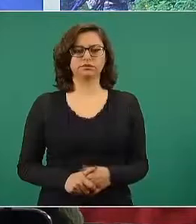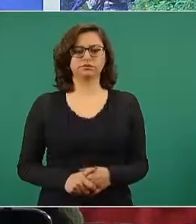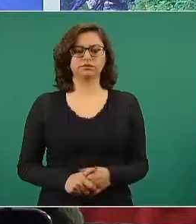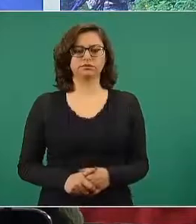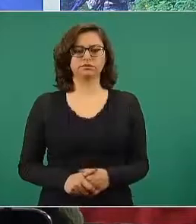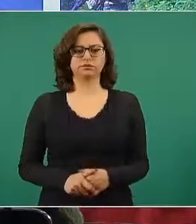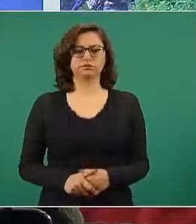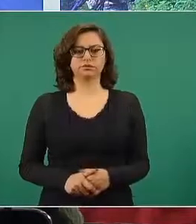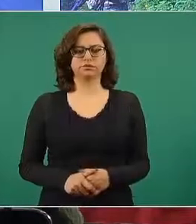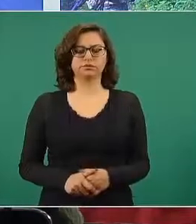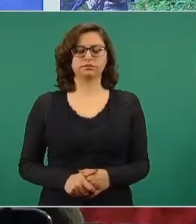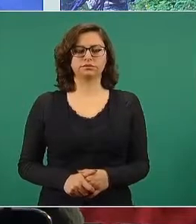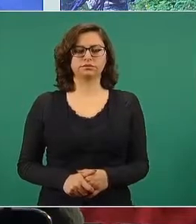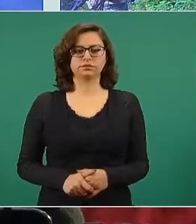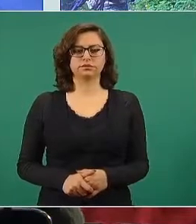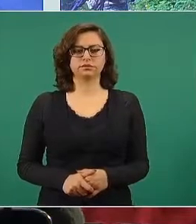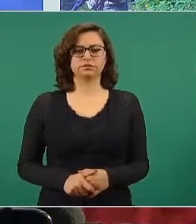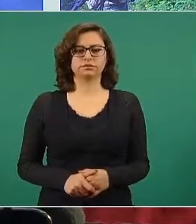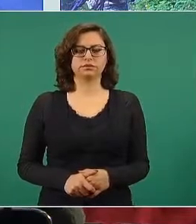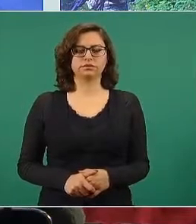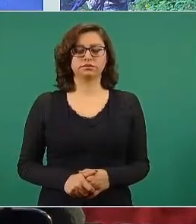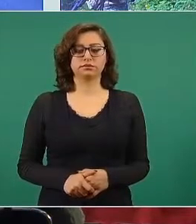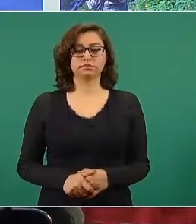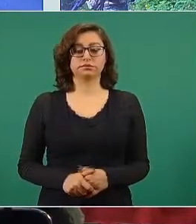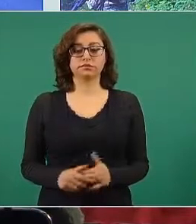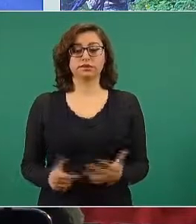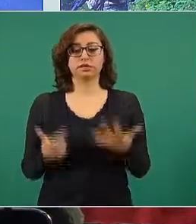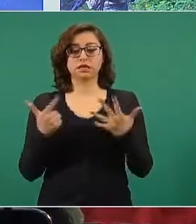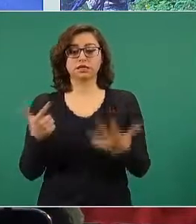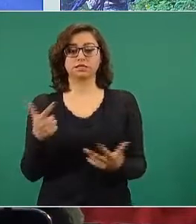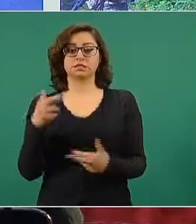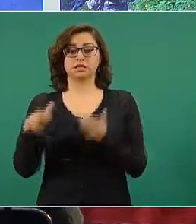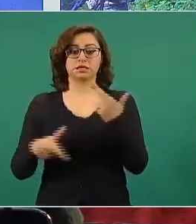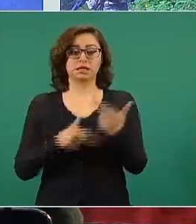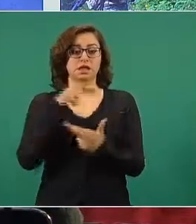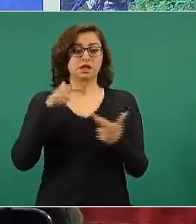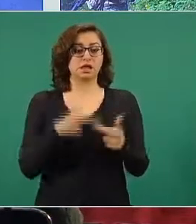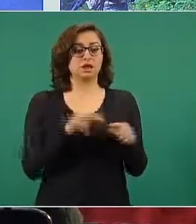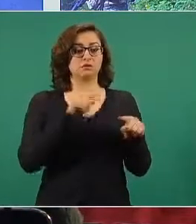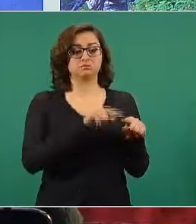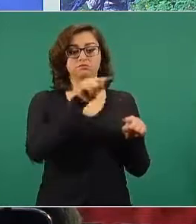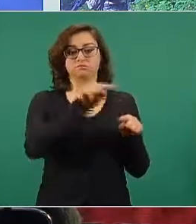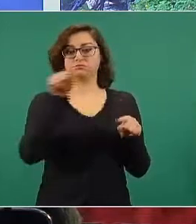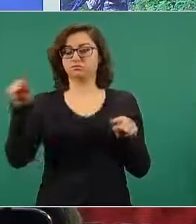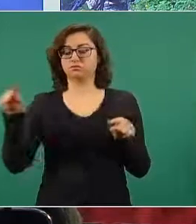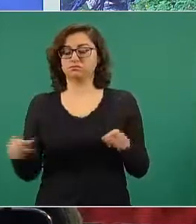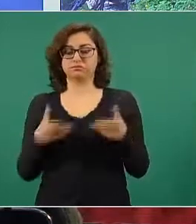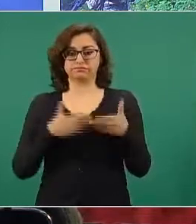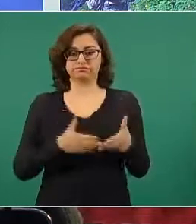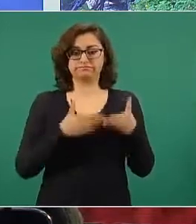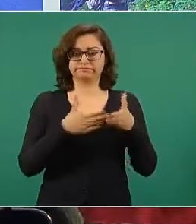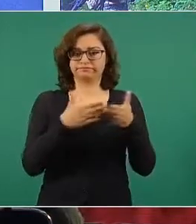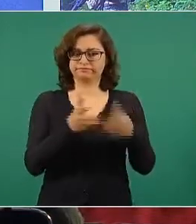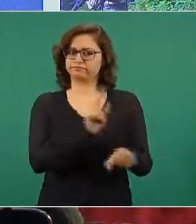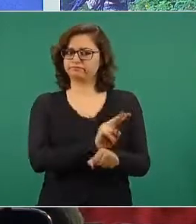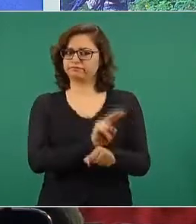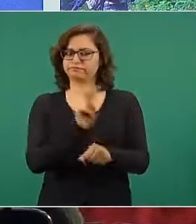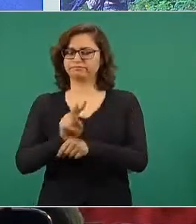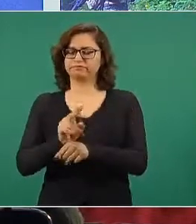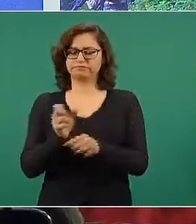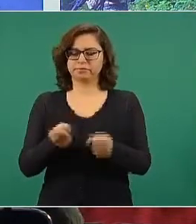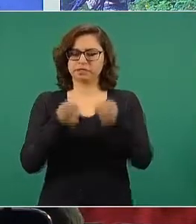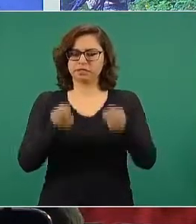permanecemos en las siete regiones navales, implementando la seguridad y protección, se